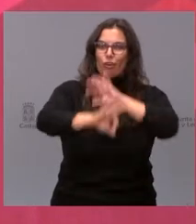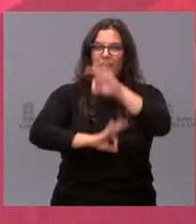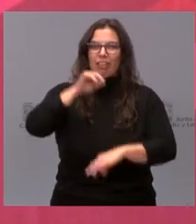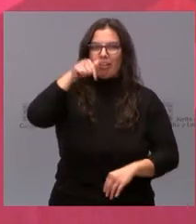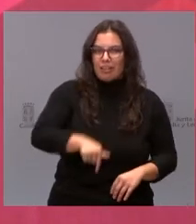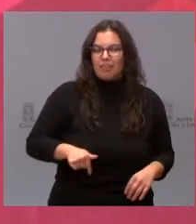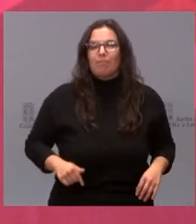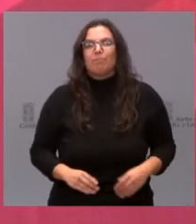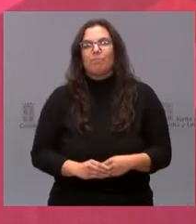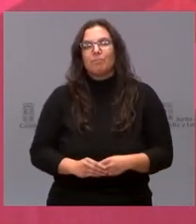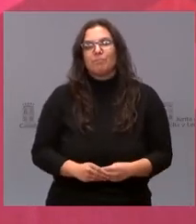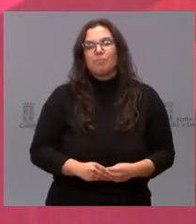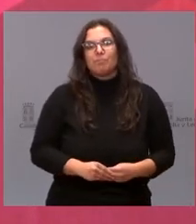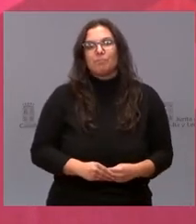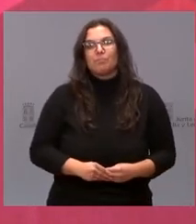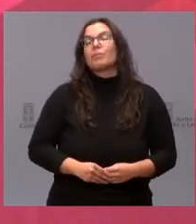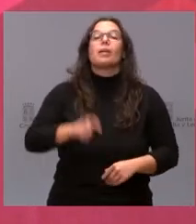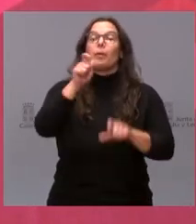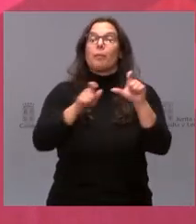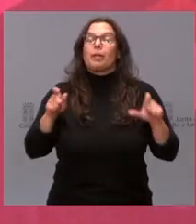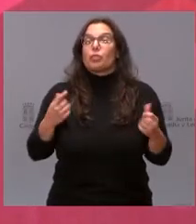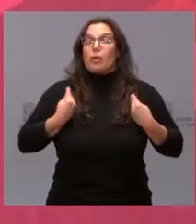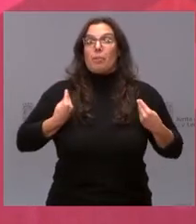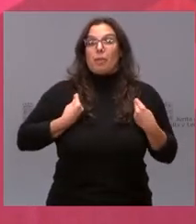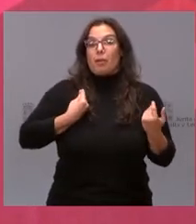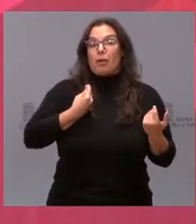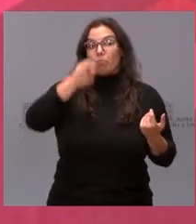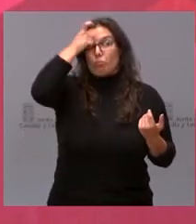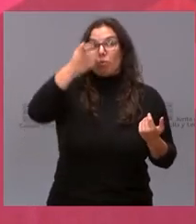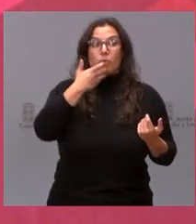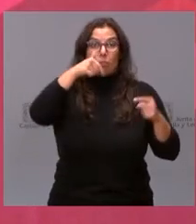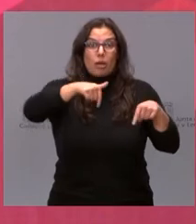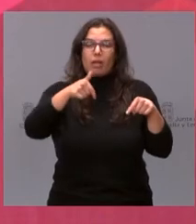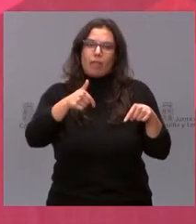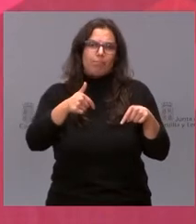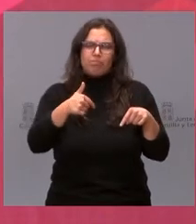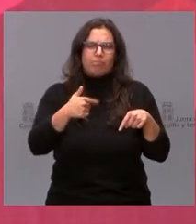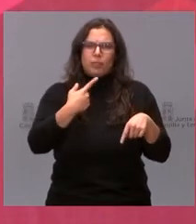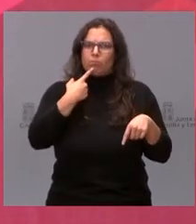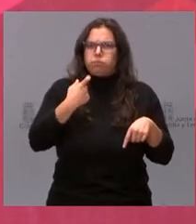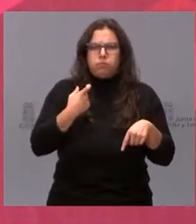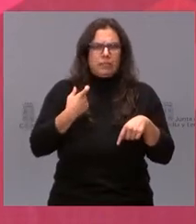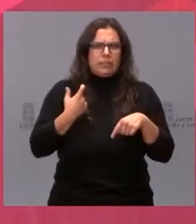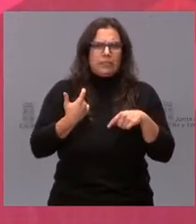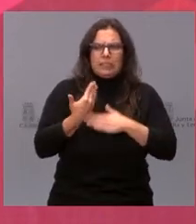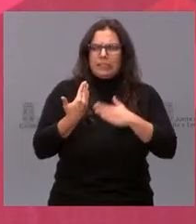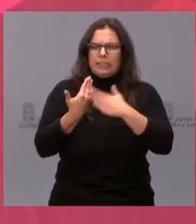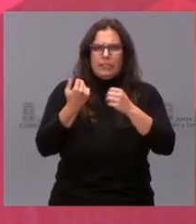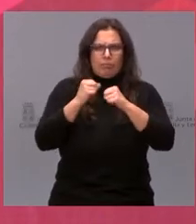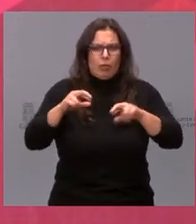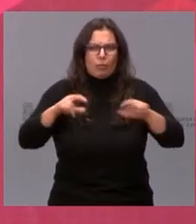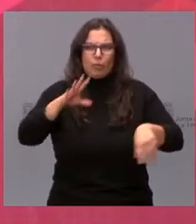La vida de las personas en un municipio como Villaciervos resulta cada día más difícil por la falta de infraestructuras,